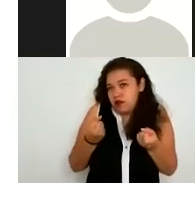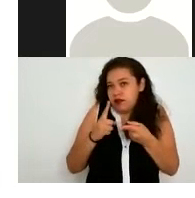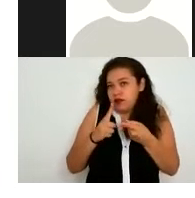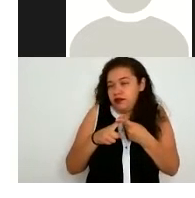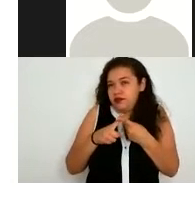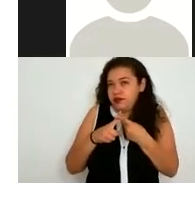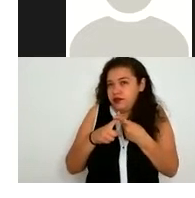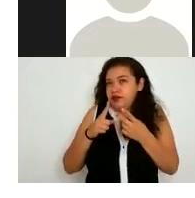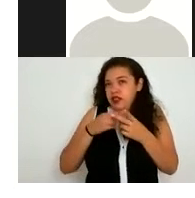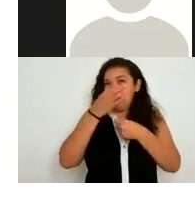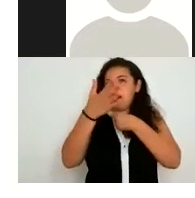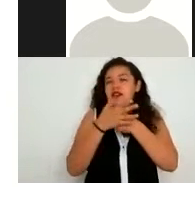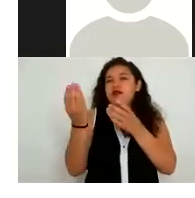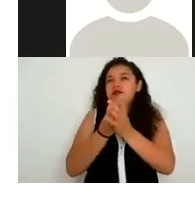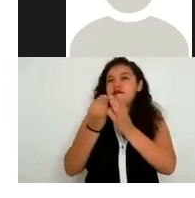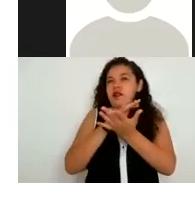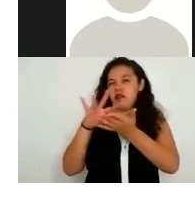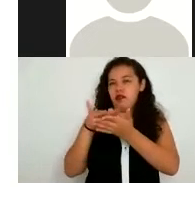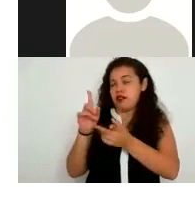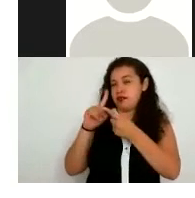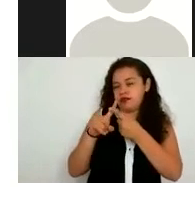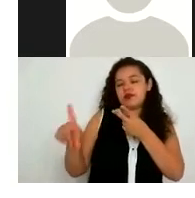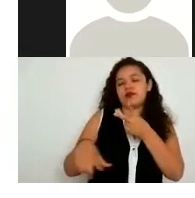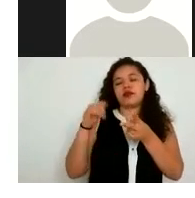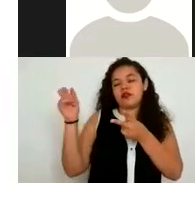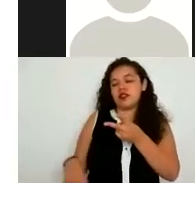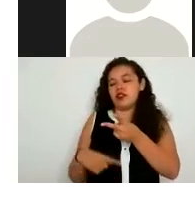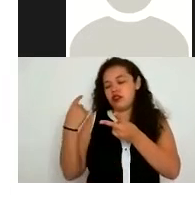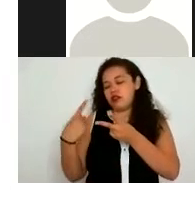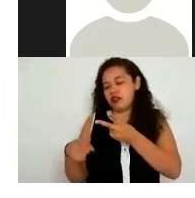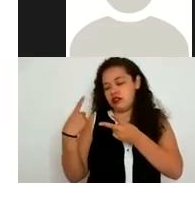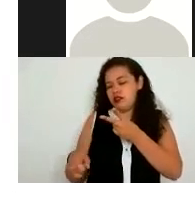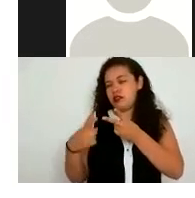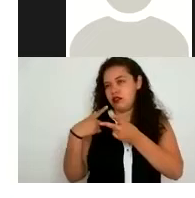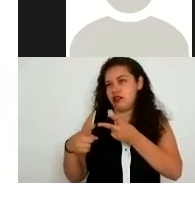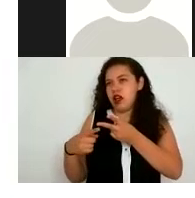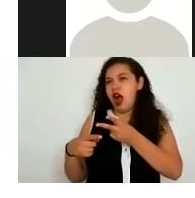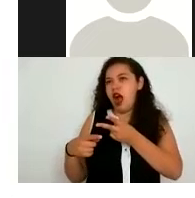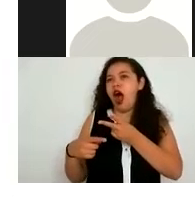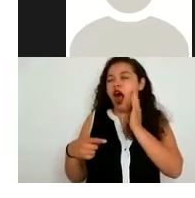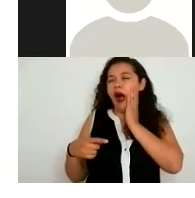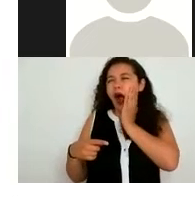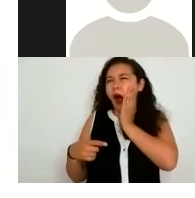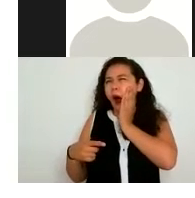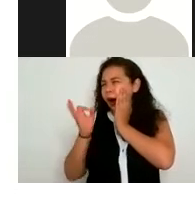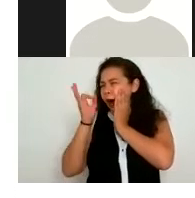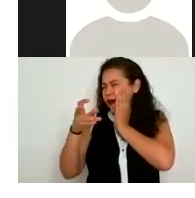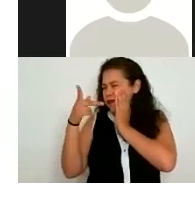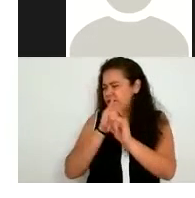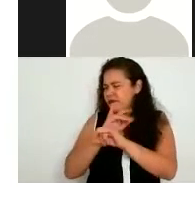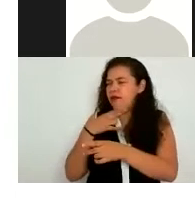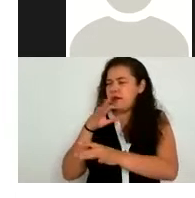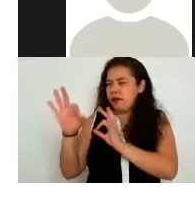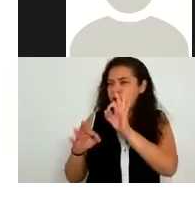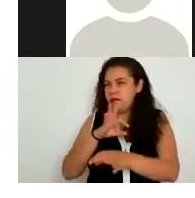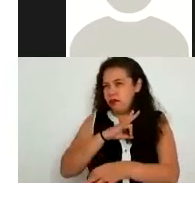aviso de privacidad y después ya puedan otorgar este consentimiento para que puedas utilizar tus datos personales